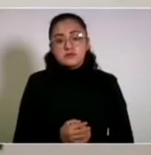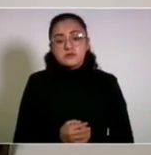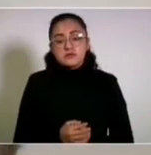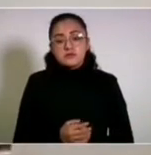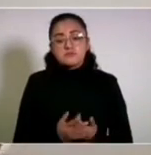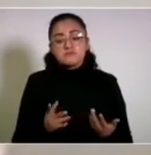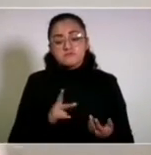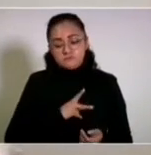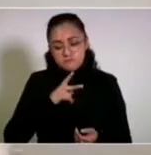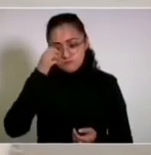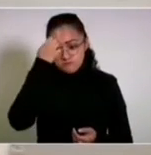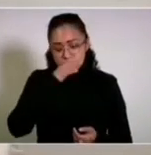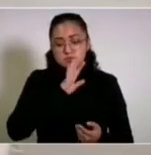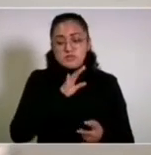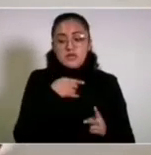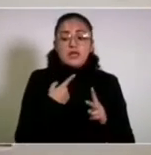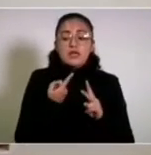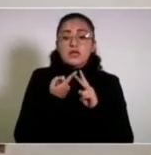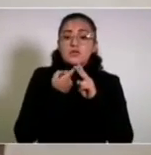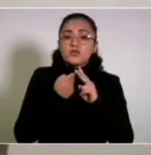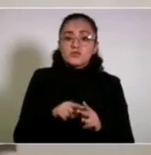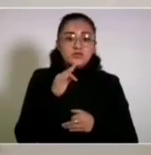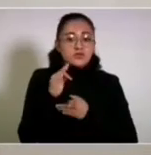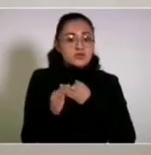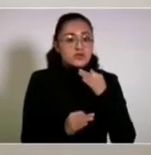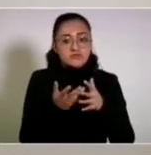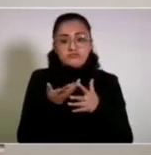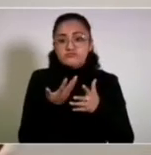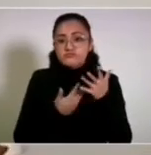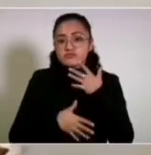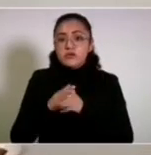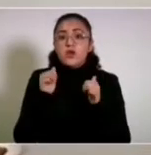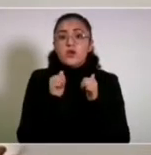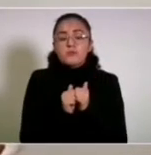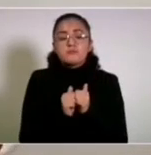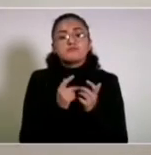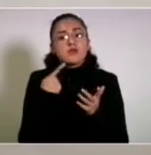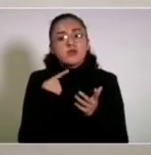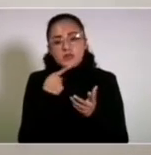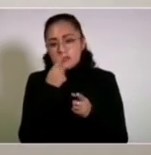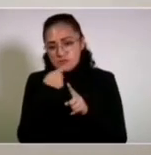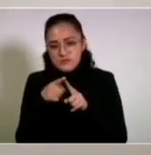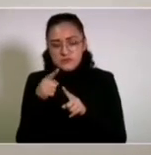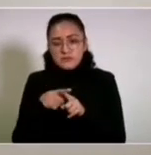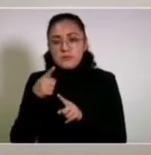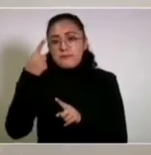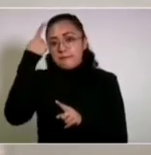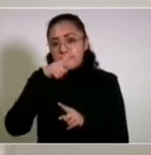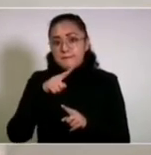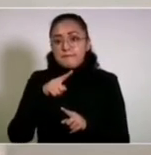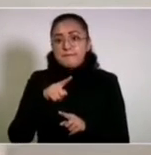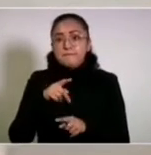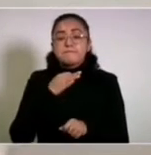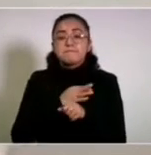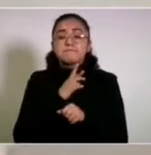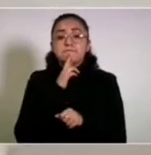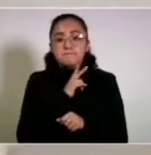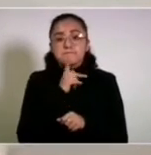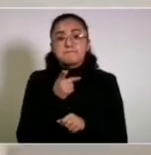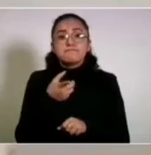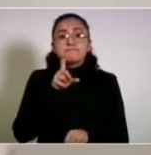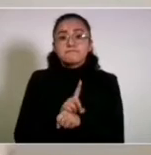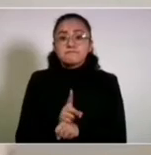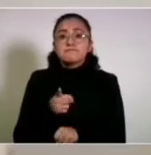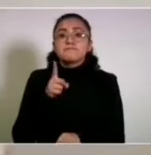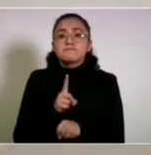vamos ya a iniciar todo el proceso con políticas, etcétera, para ir mejorando